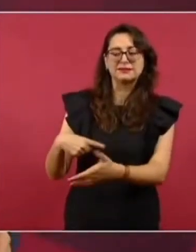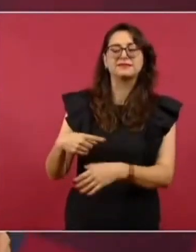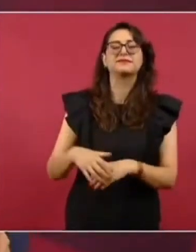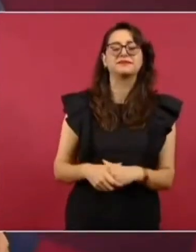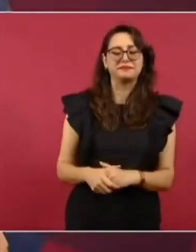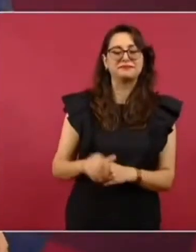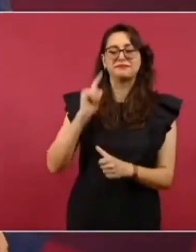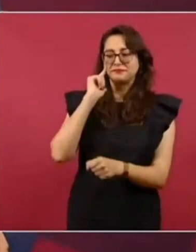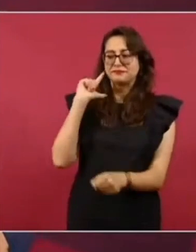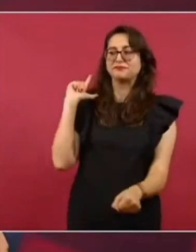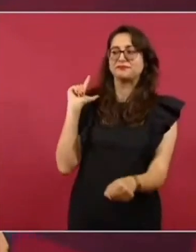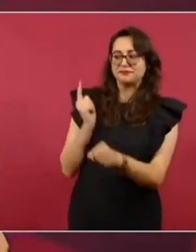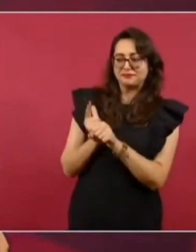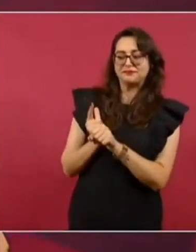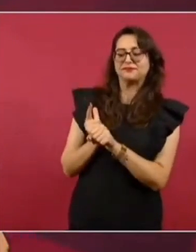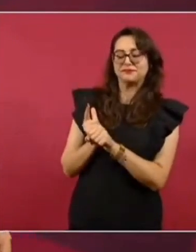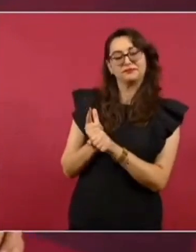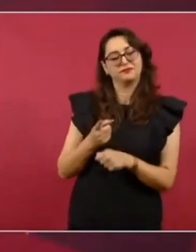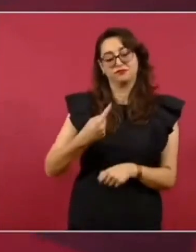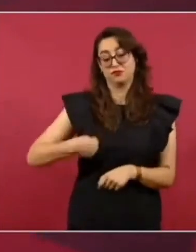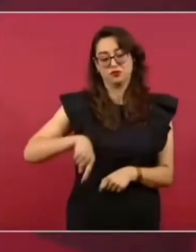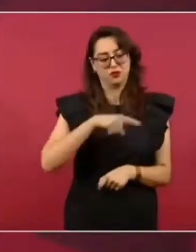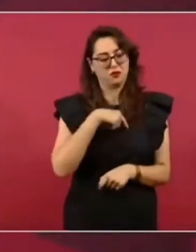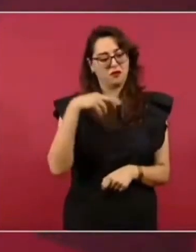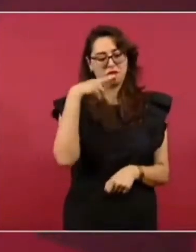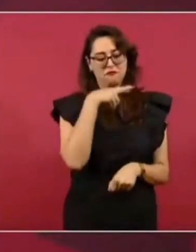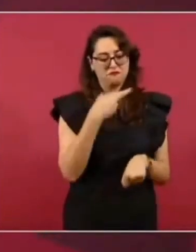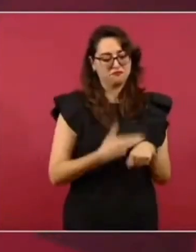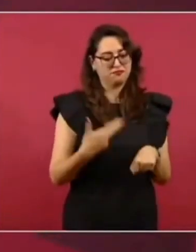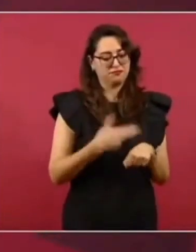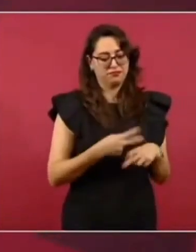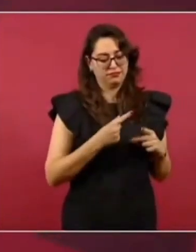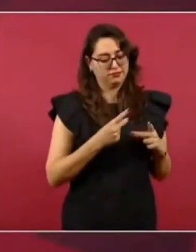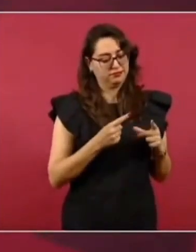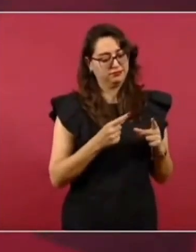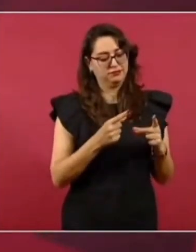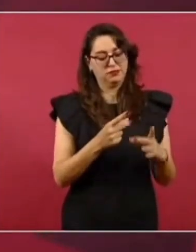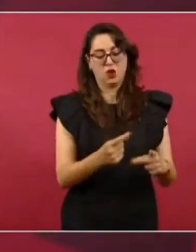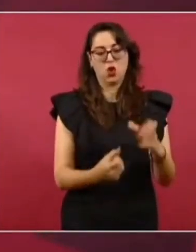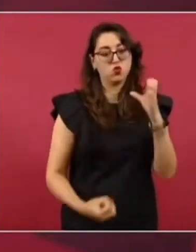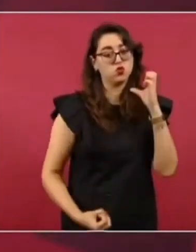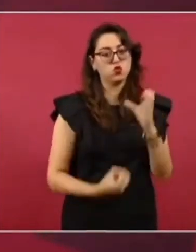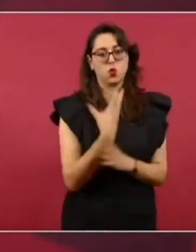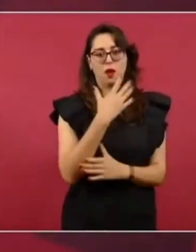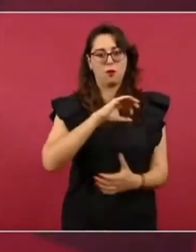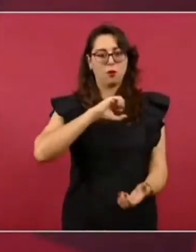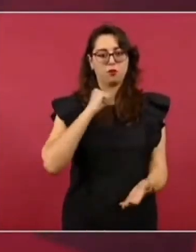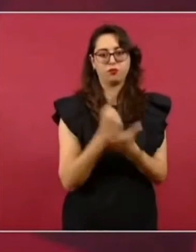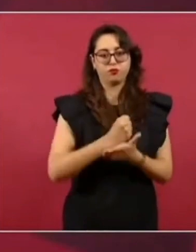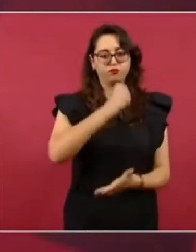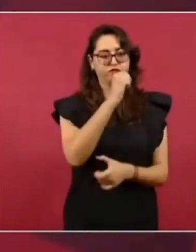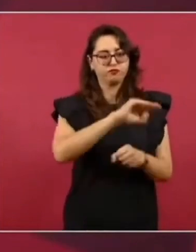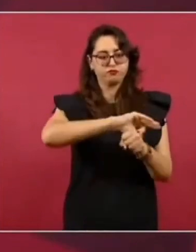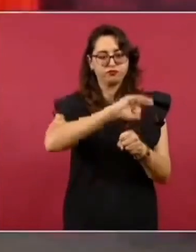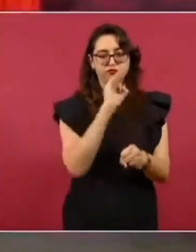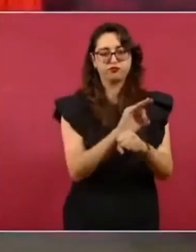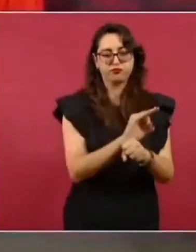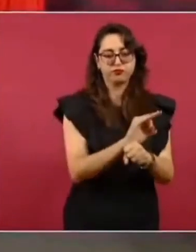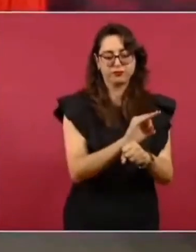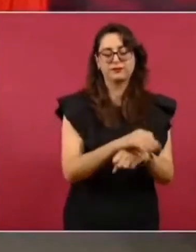había la intención de frenar las obras que estamos